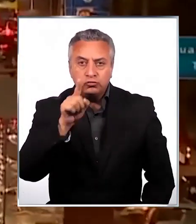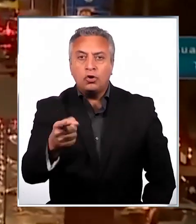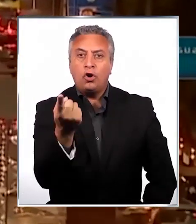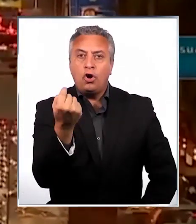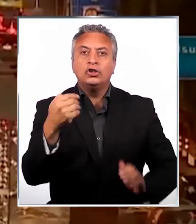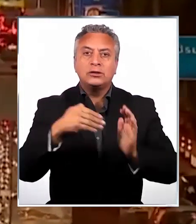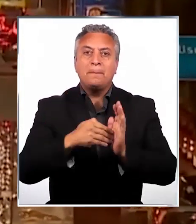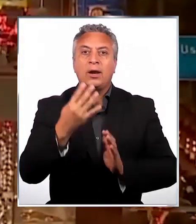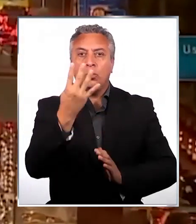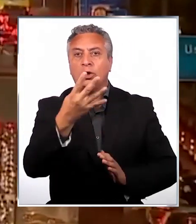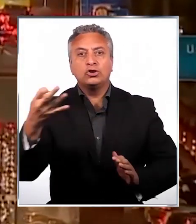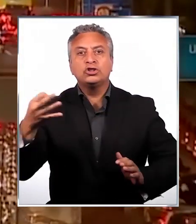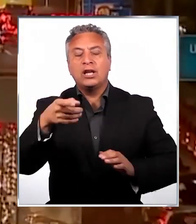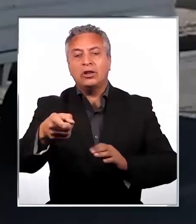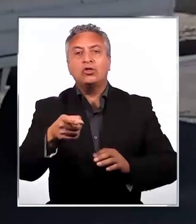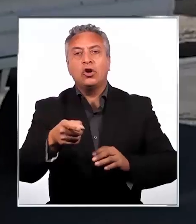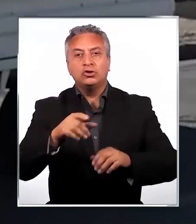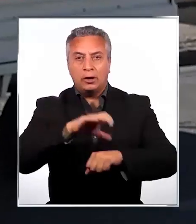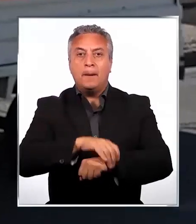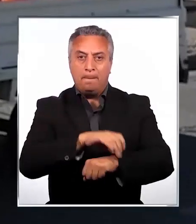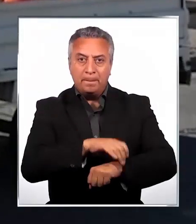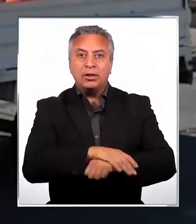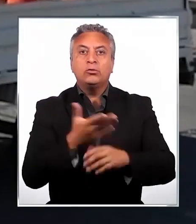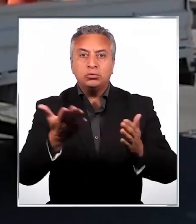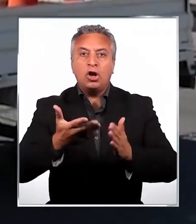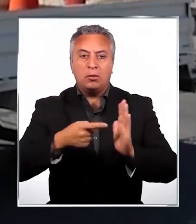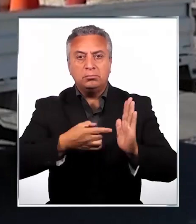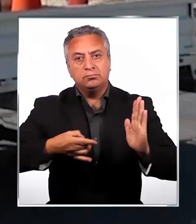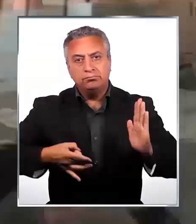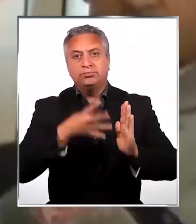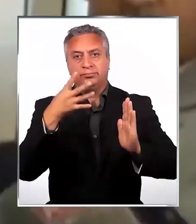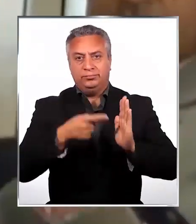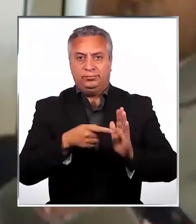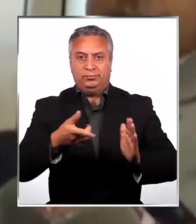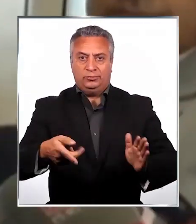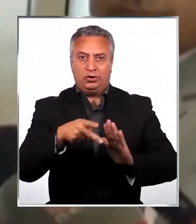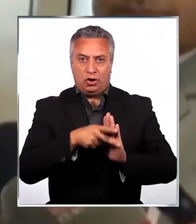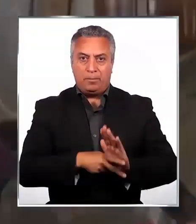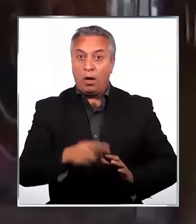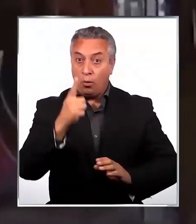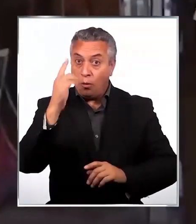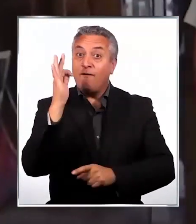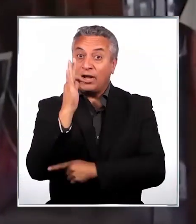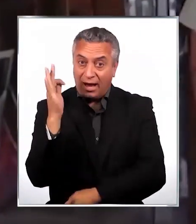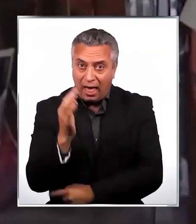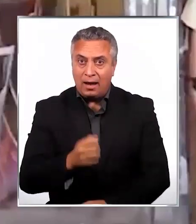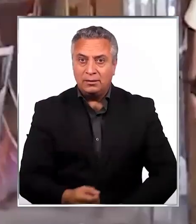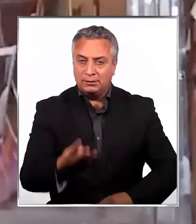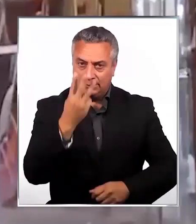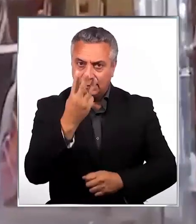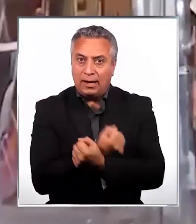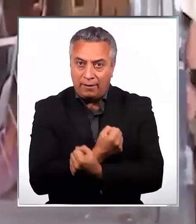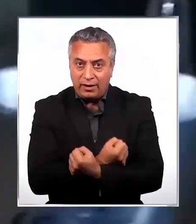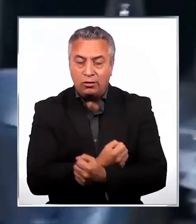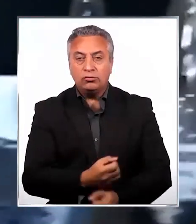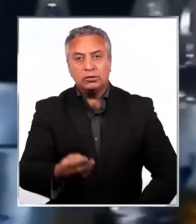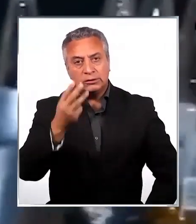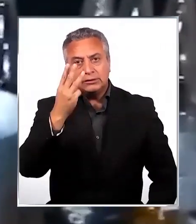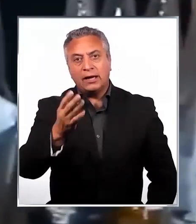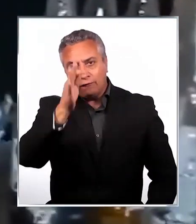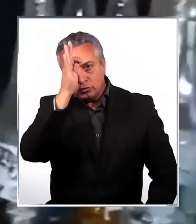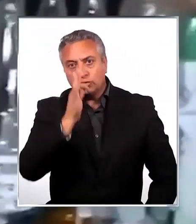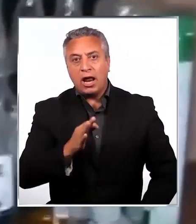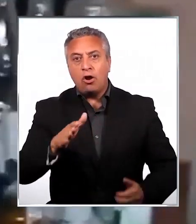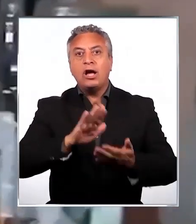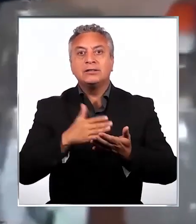11.400 detenidos por infringir las normas sanitarias. Un fiscal, tres carabineros y seis funcionarios de la